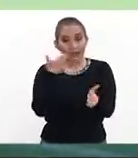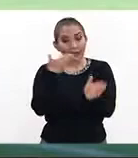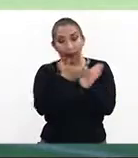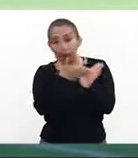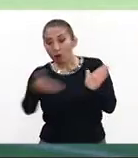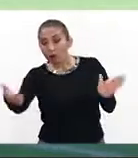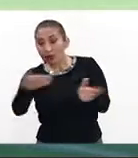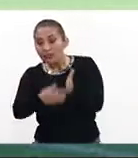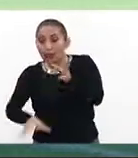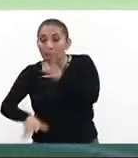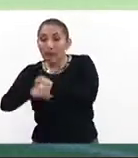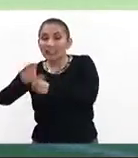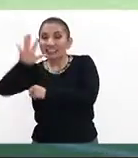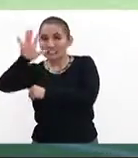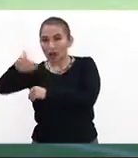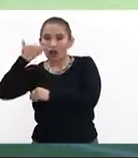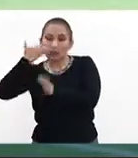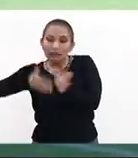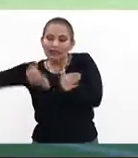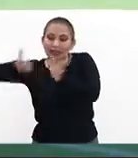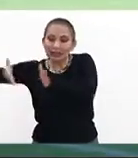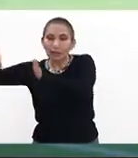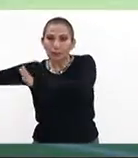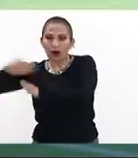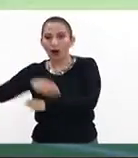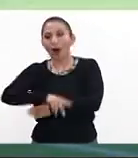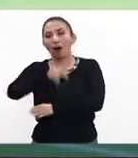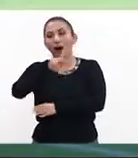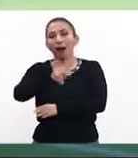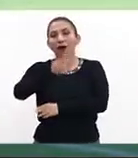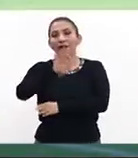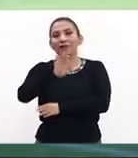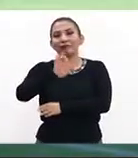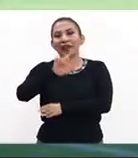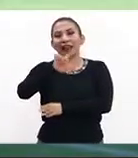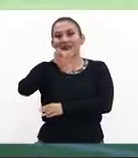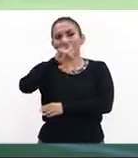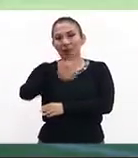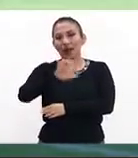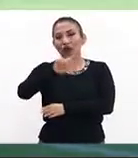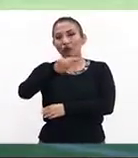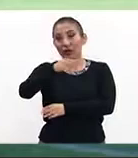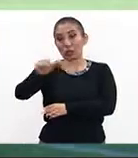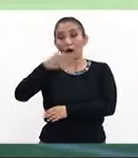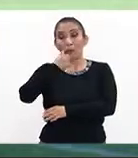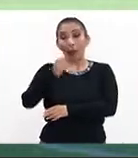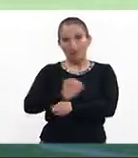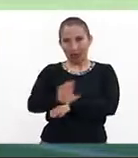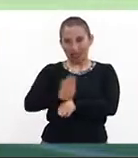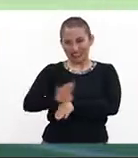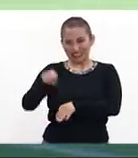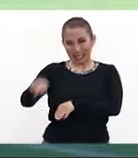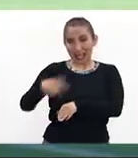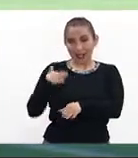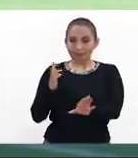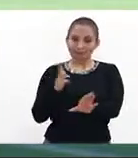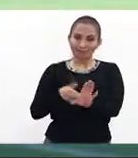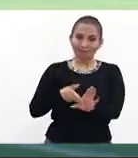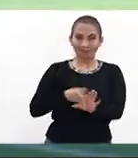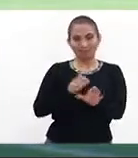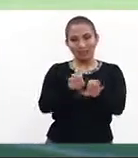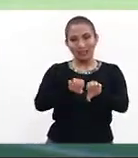temporada, más otras cinco, es lo que va a estar Filipe Coutinho con el cuadro de Barcelona, un brasileño más en este conjunto,